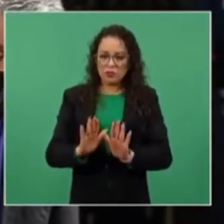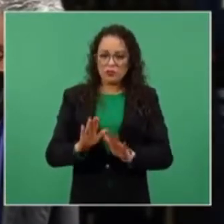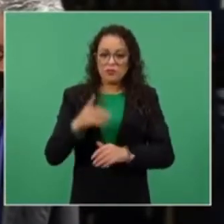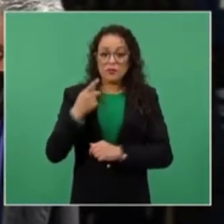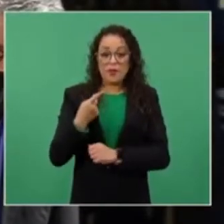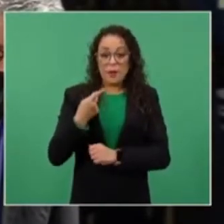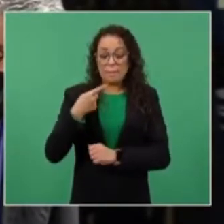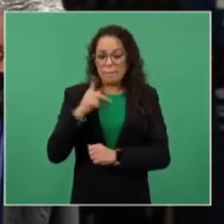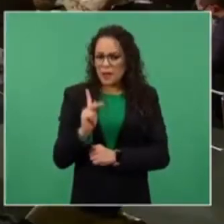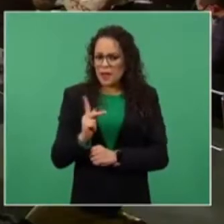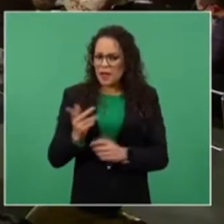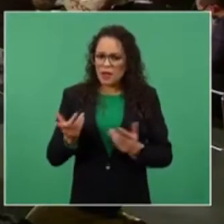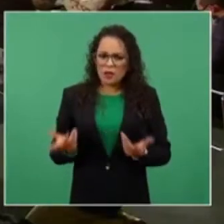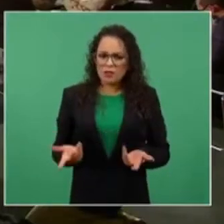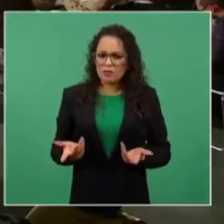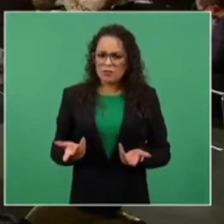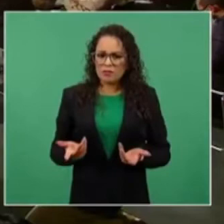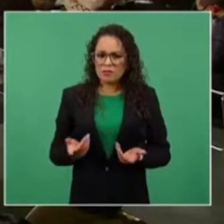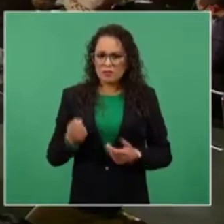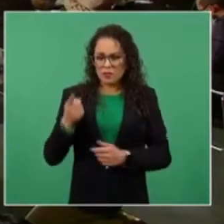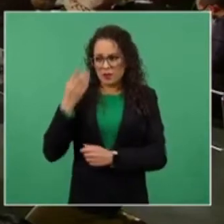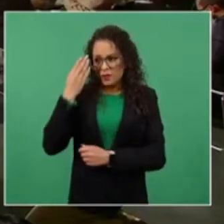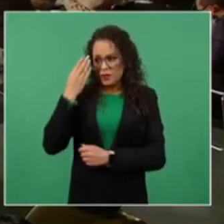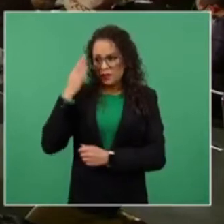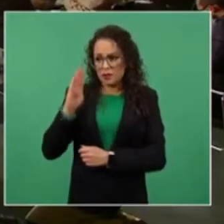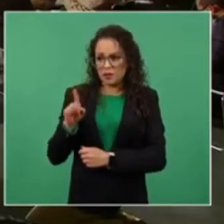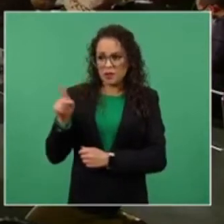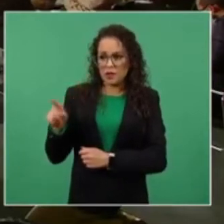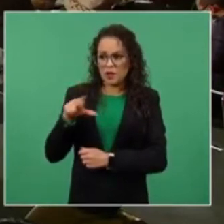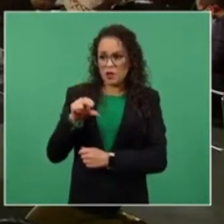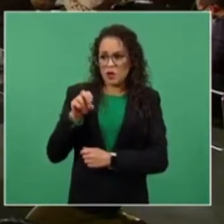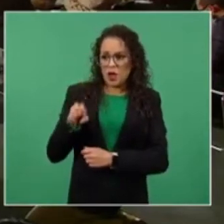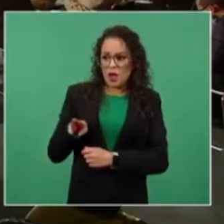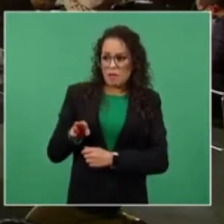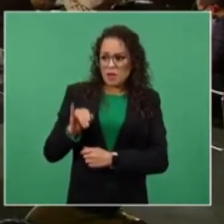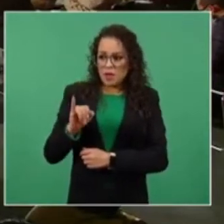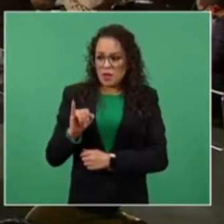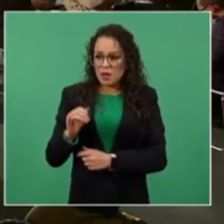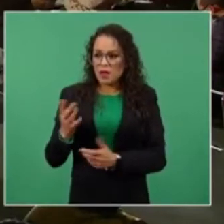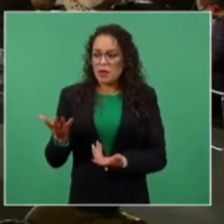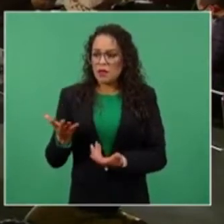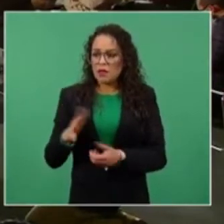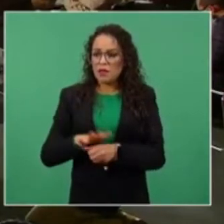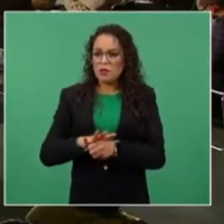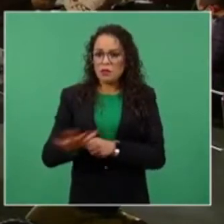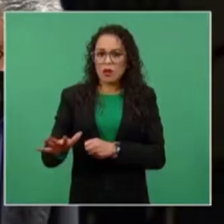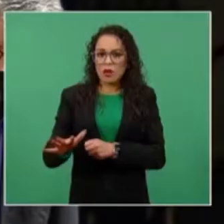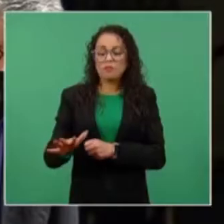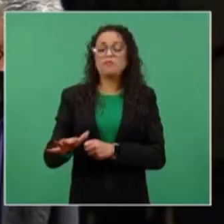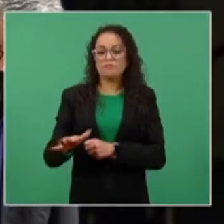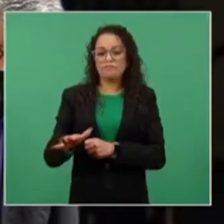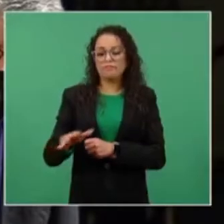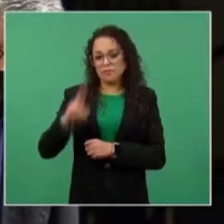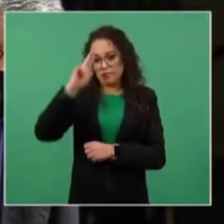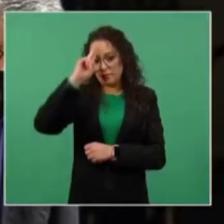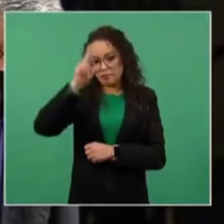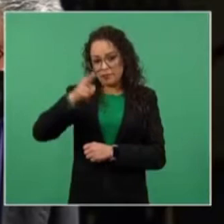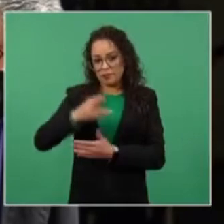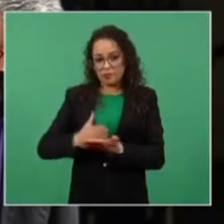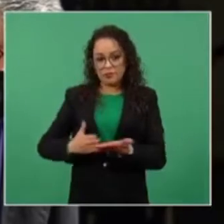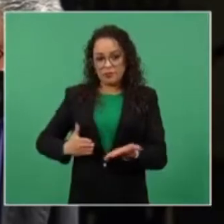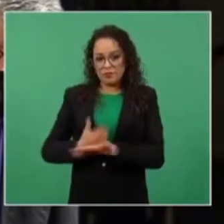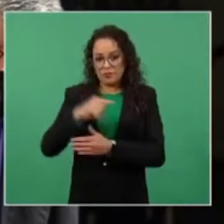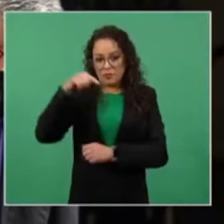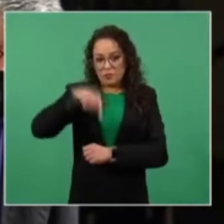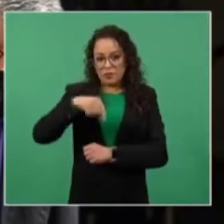la respuesta por parte de la señora Noemí Beraut fue que me vetaron de la mañanera por casi siete meses.